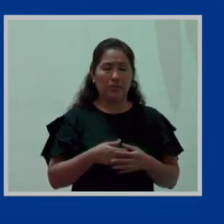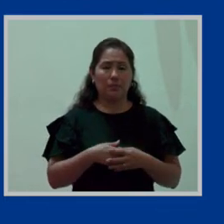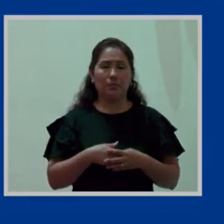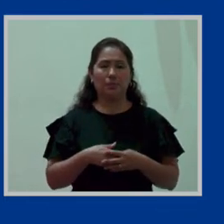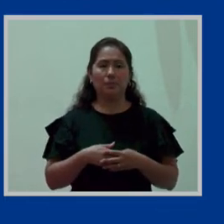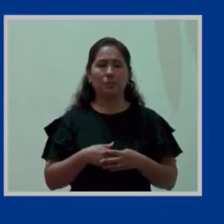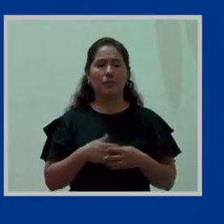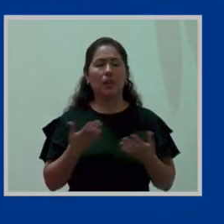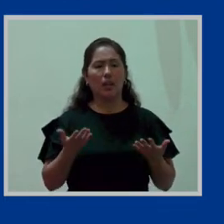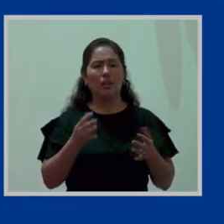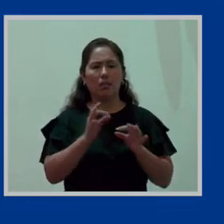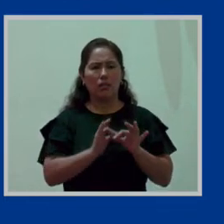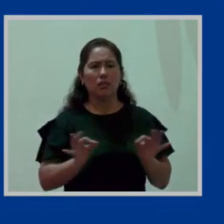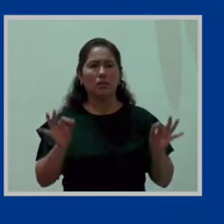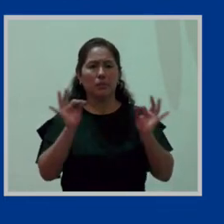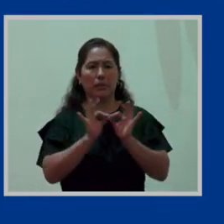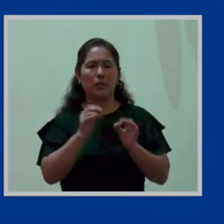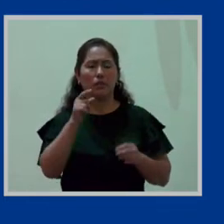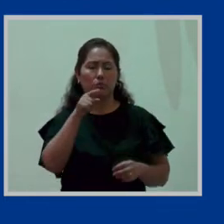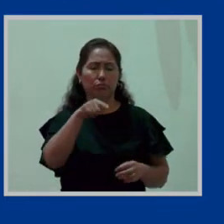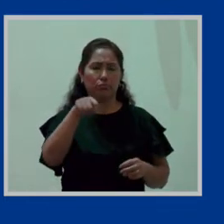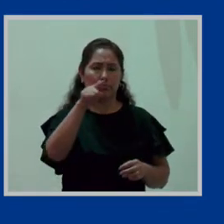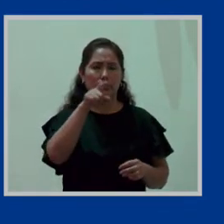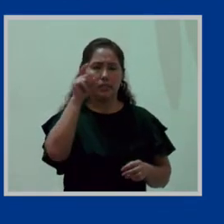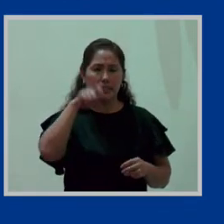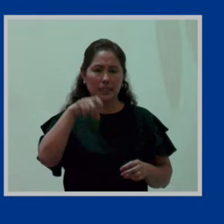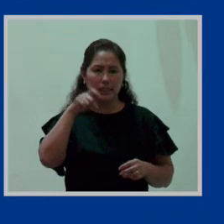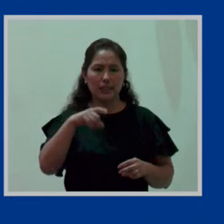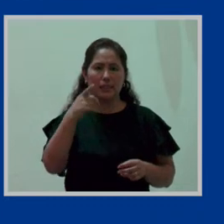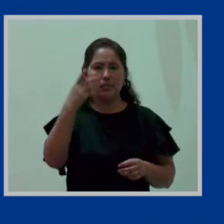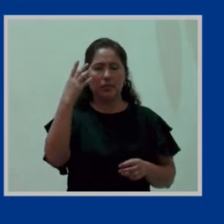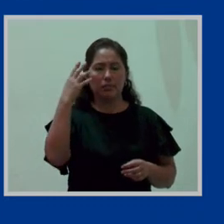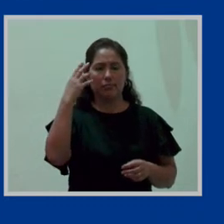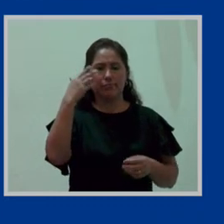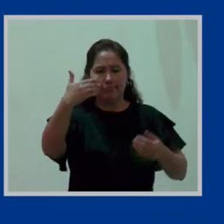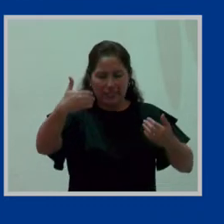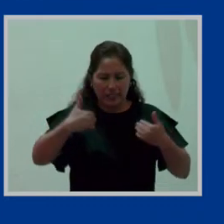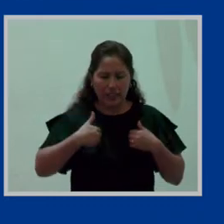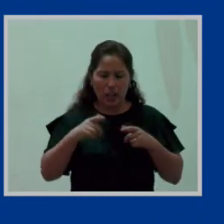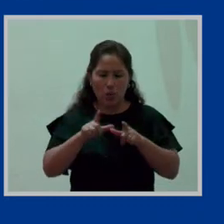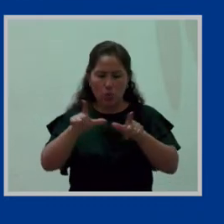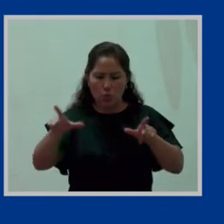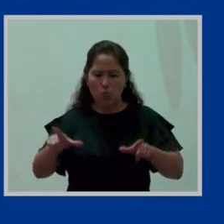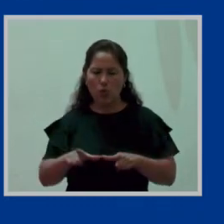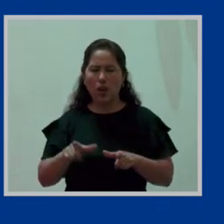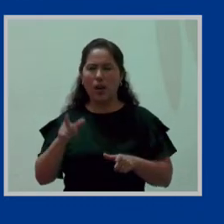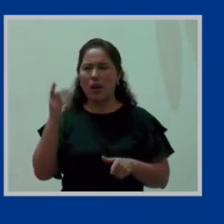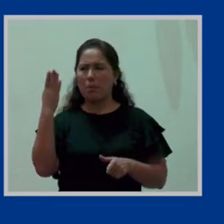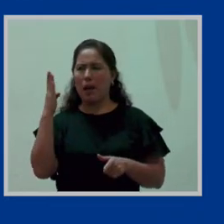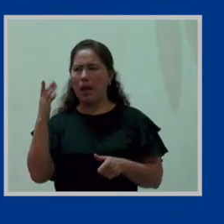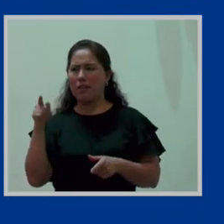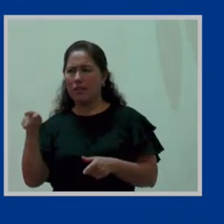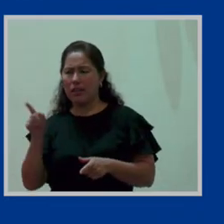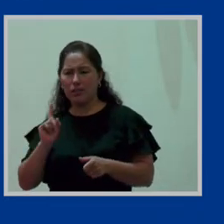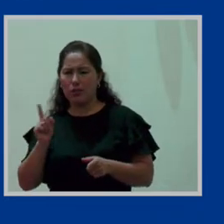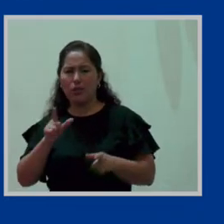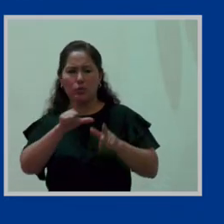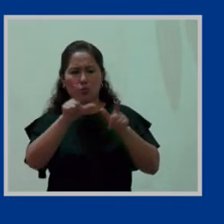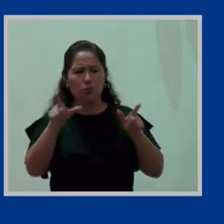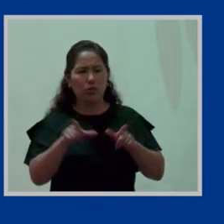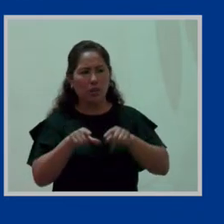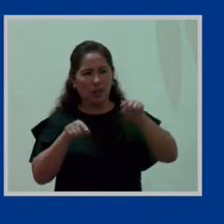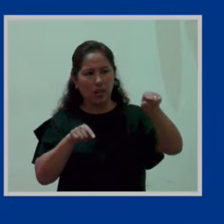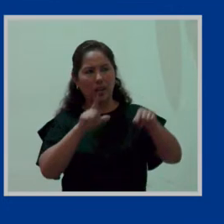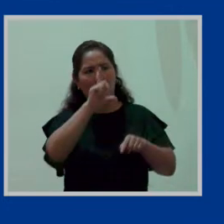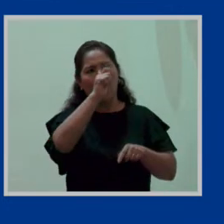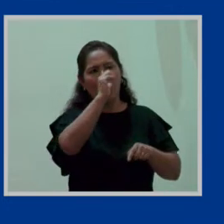Entonces, es importante de que por eso tenga un espacio adecuado y no el baño. Han habido compañeras